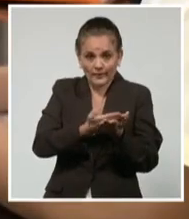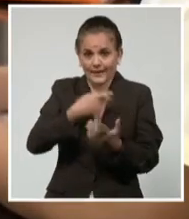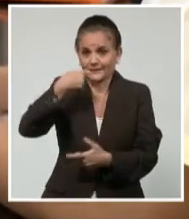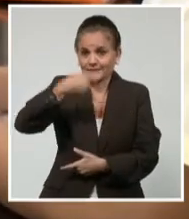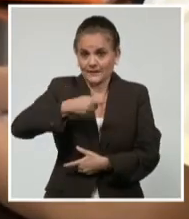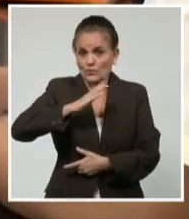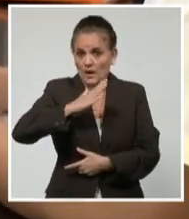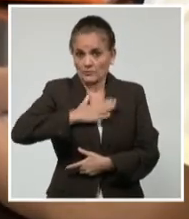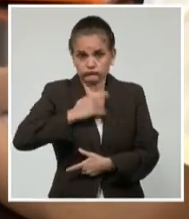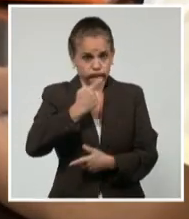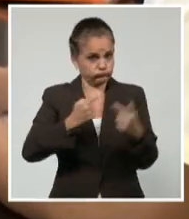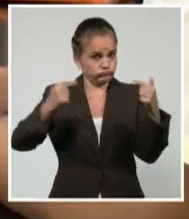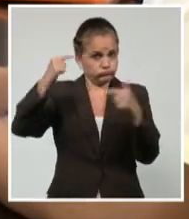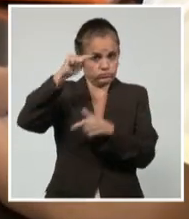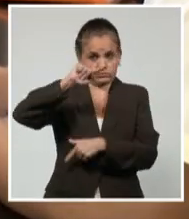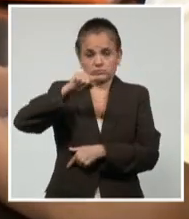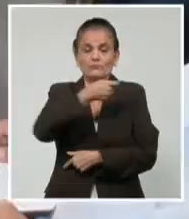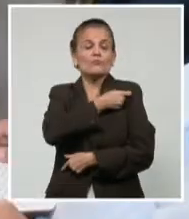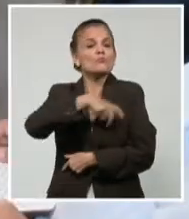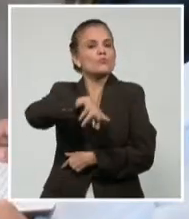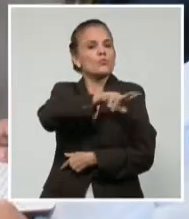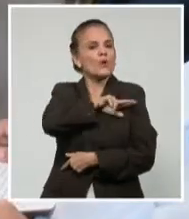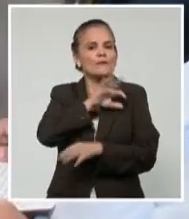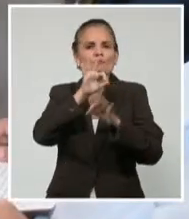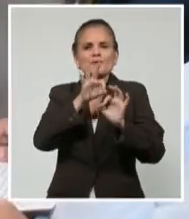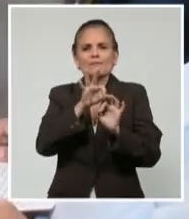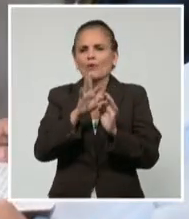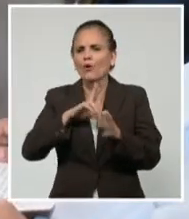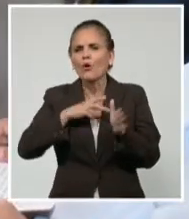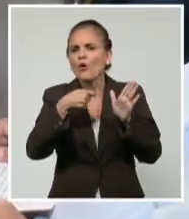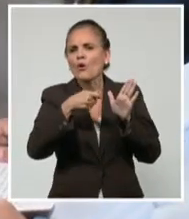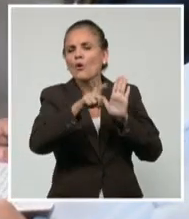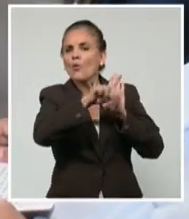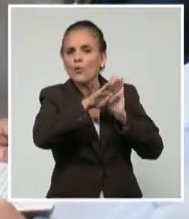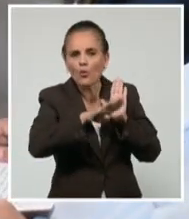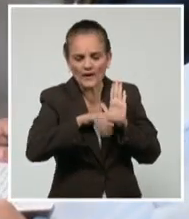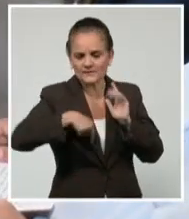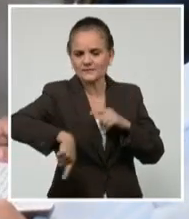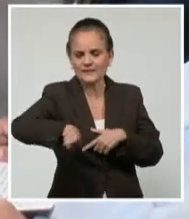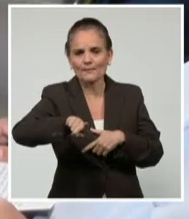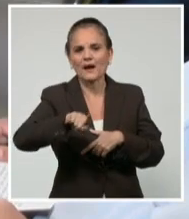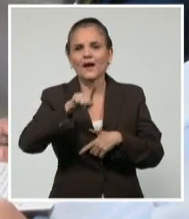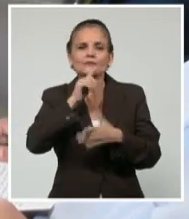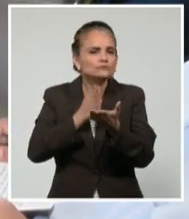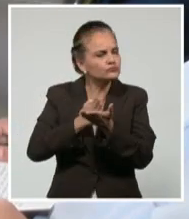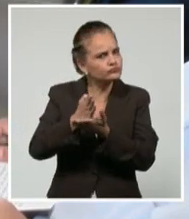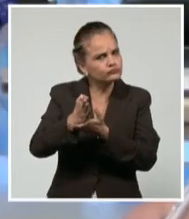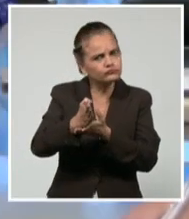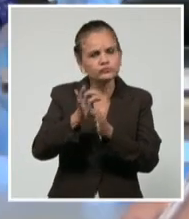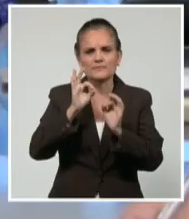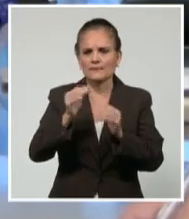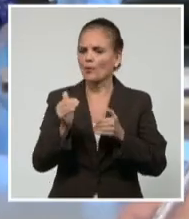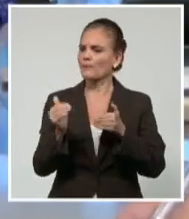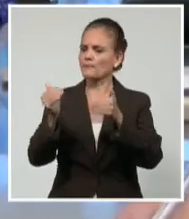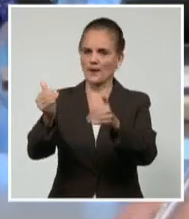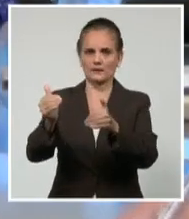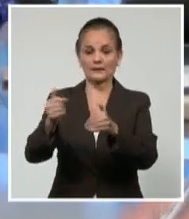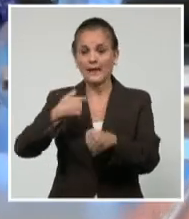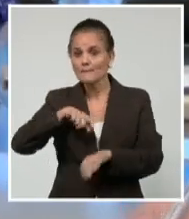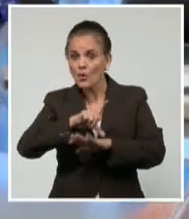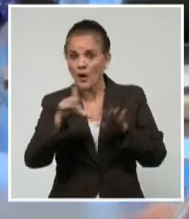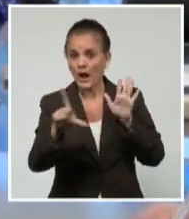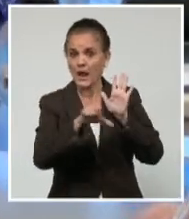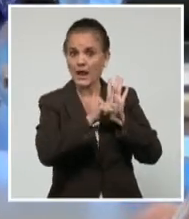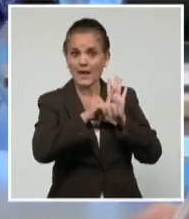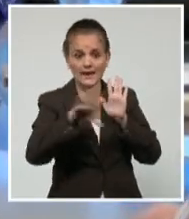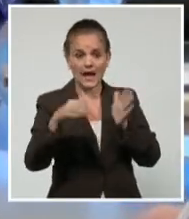también acordó extender el mandato actual de los jueces legos, hasta tanto se apruebe la nueva ley de esa institución y realizar el próximo